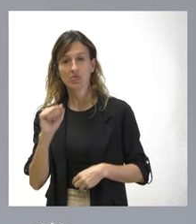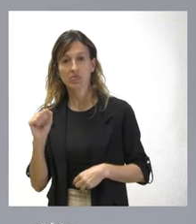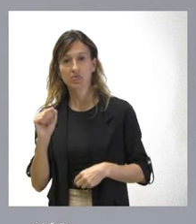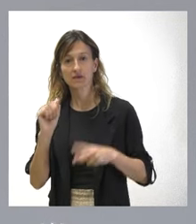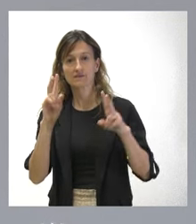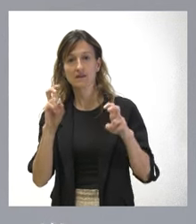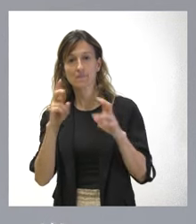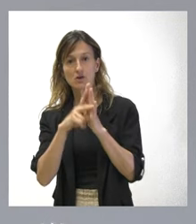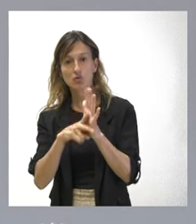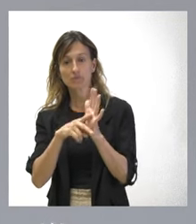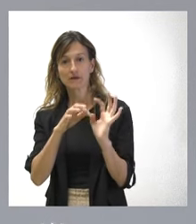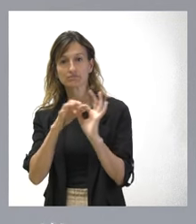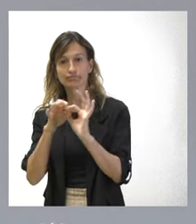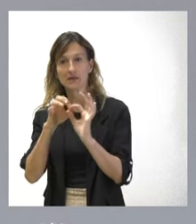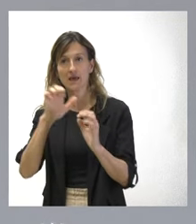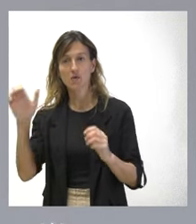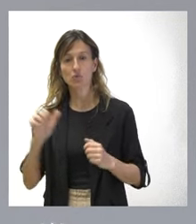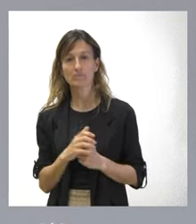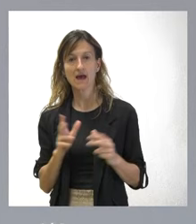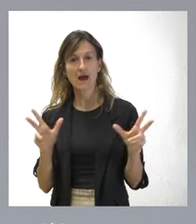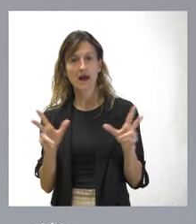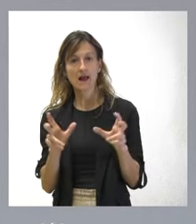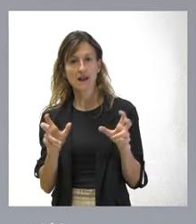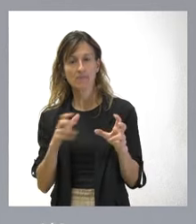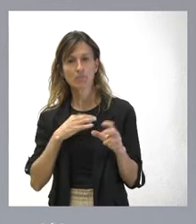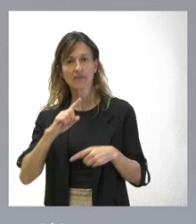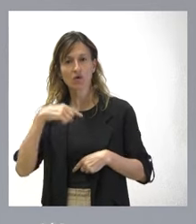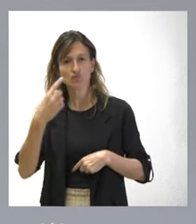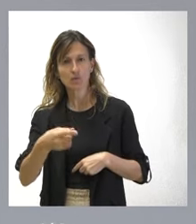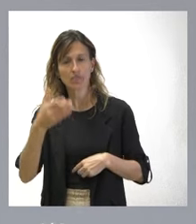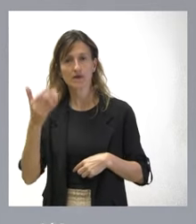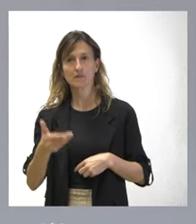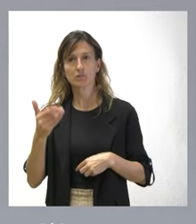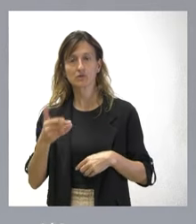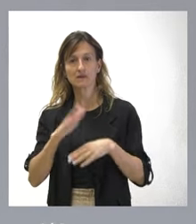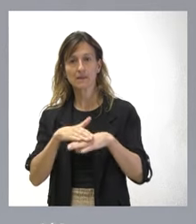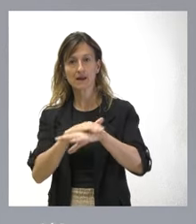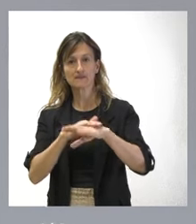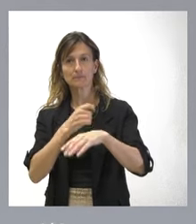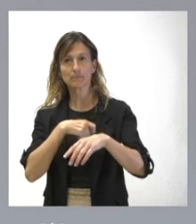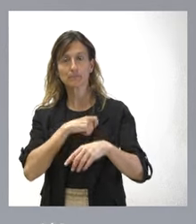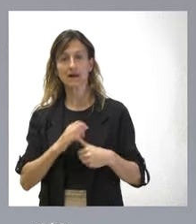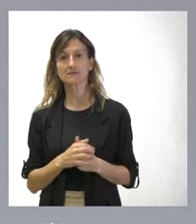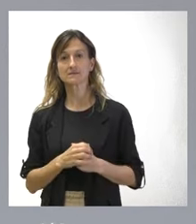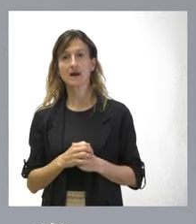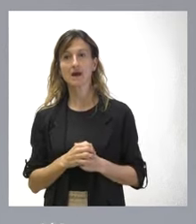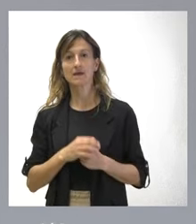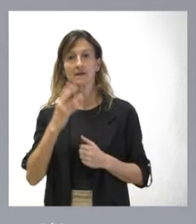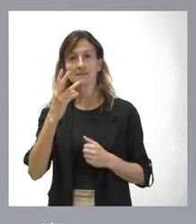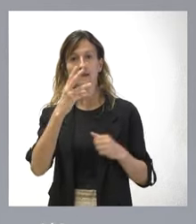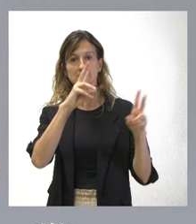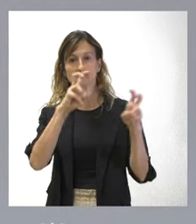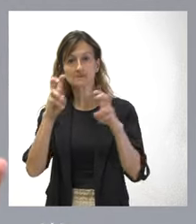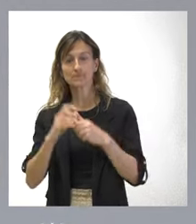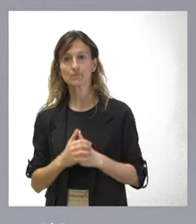Unión Europea. Esto es muy grave y puede conllevar consecuencias muy importantes para el Estado español, sobre todo en tres aspectos.